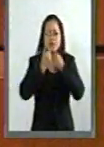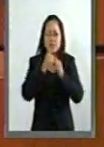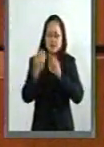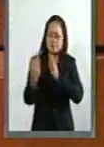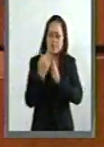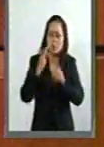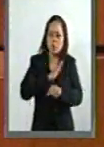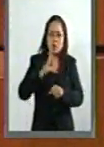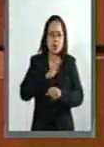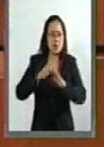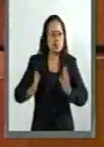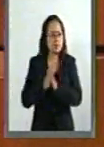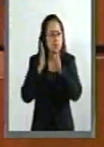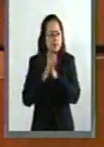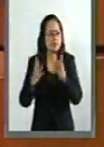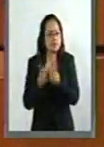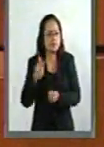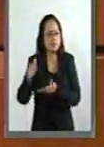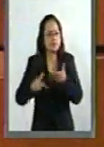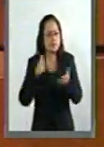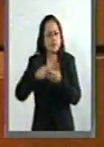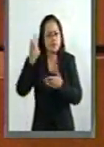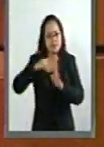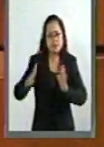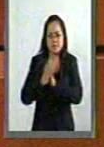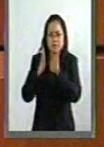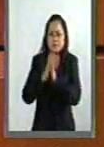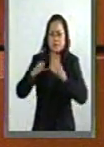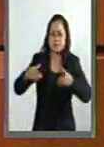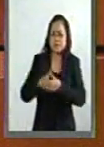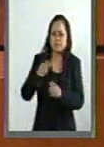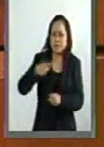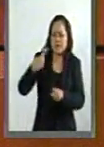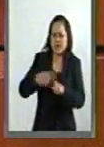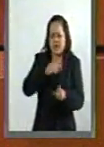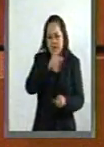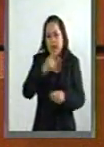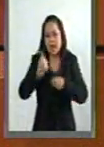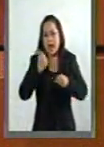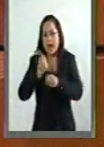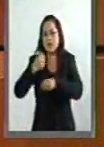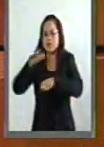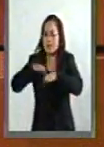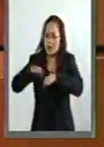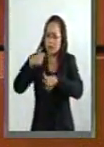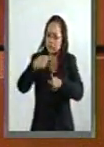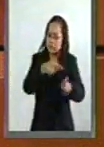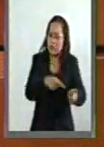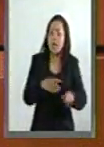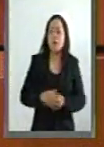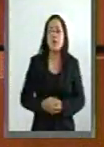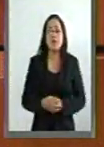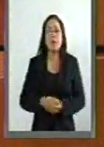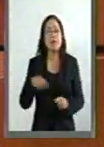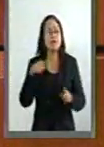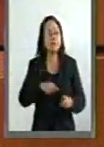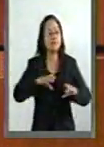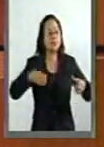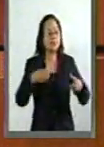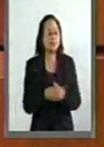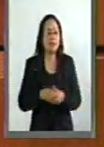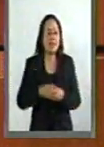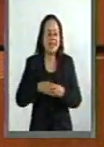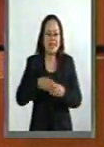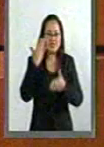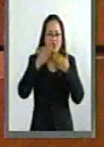un espacio de interlocución sobre la trayectoria de la funcionaria pública, donde sobresalen el Centro de Estudios Espinoza